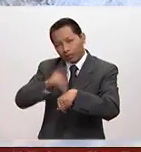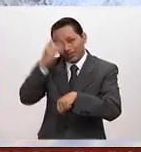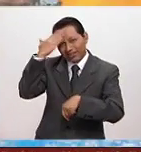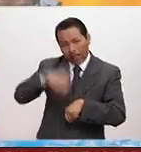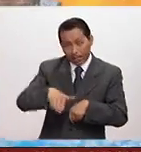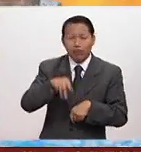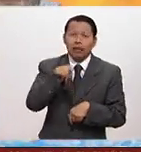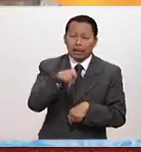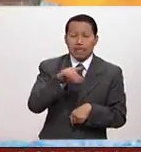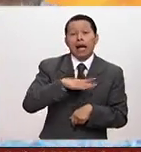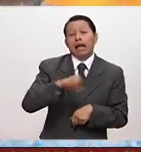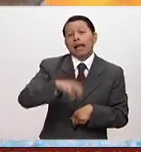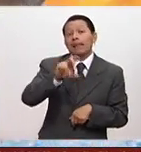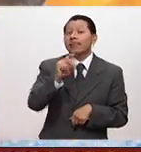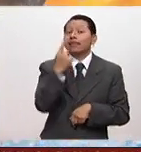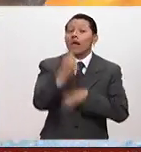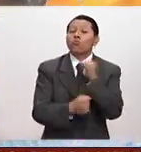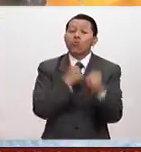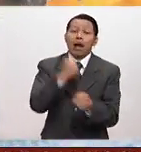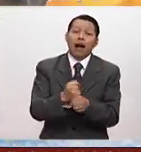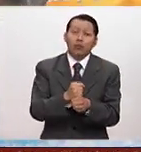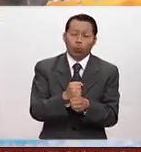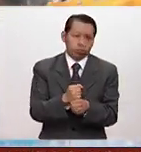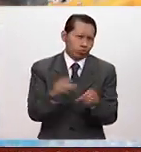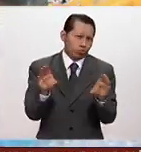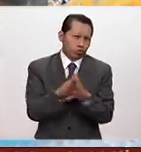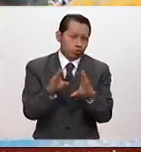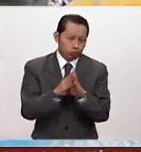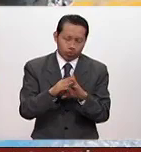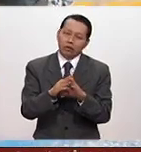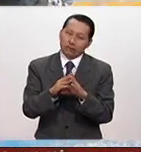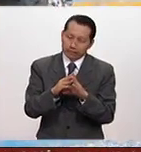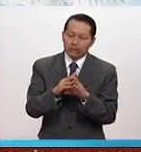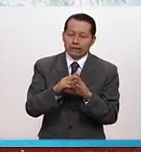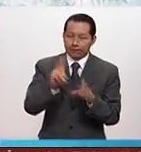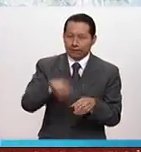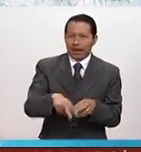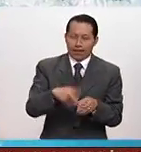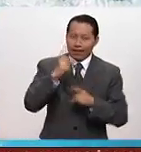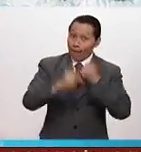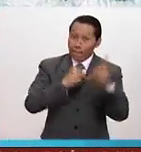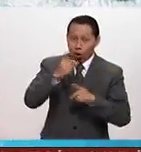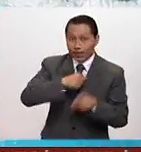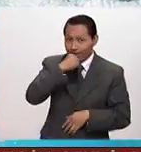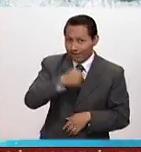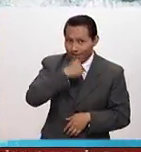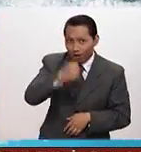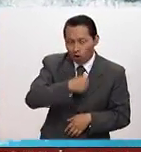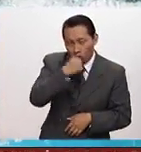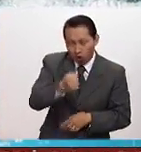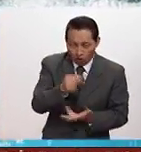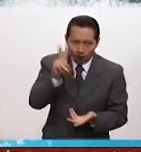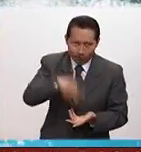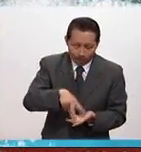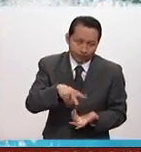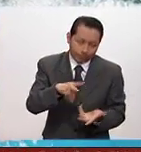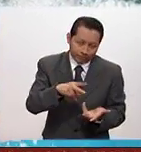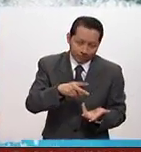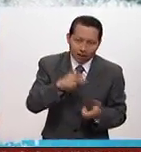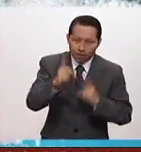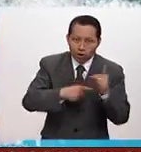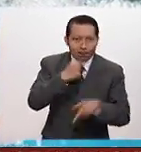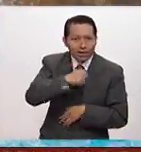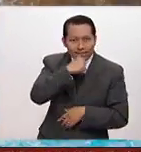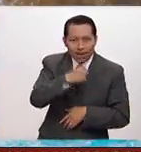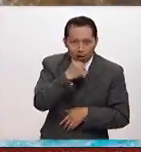tiene 31 años de edad y ya es, pues ahora sí, que un veterano, ya es un viejo para el deporte, lo recordamos. Entonces, ya le